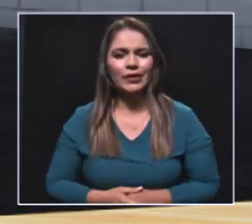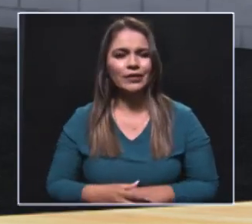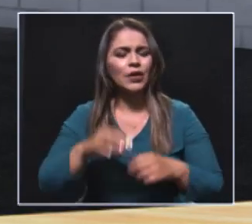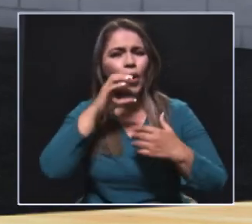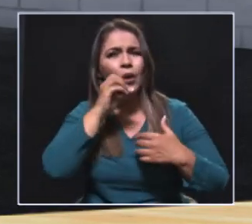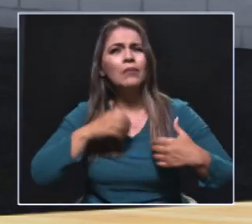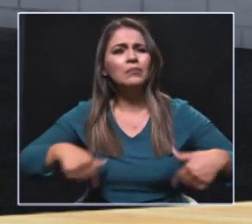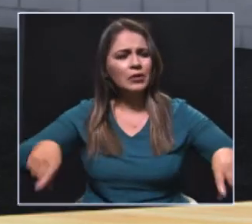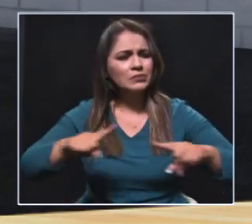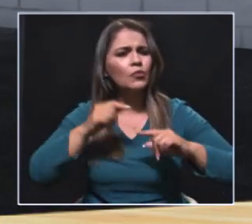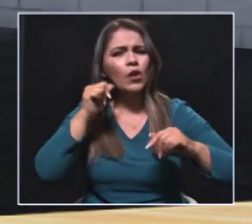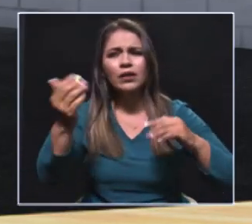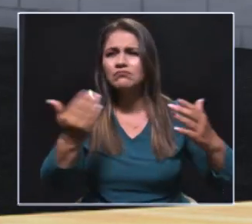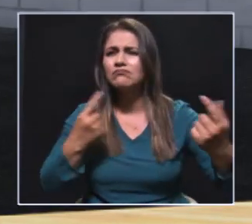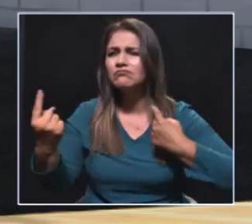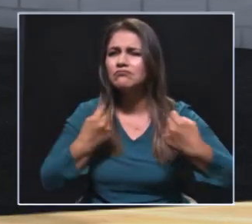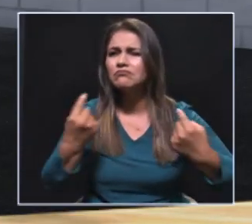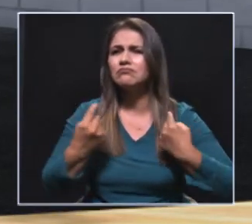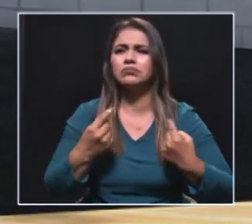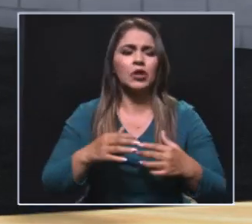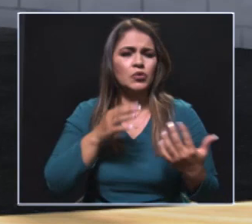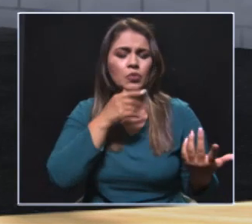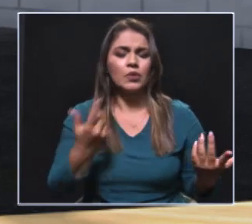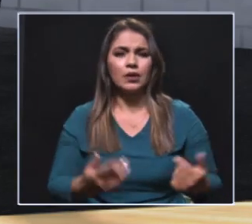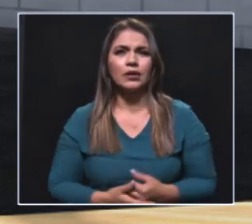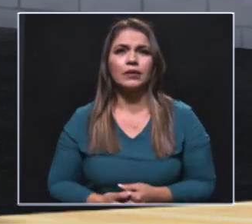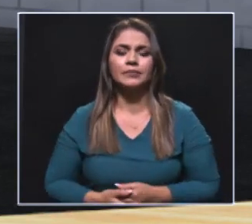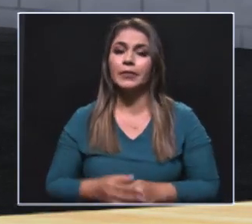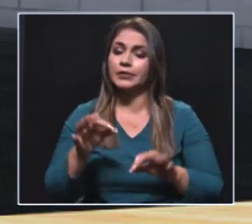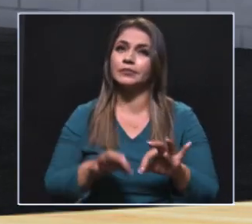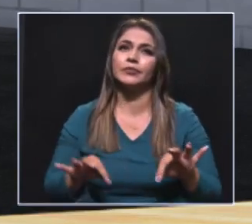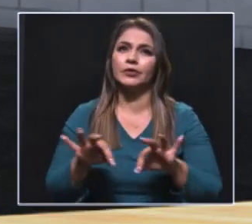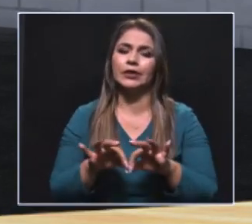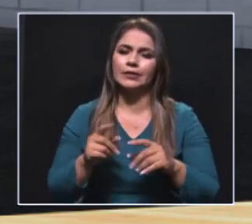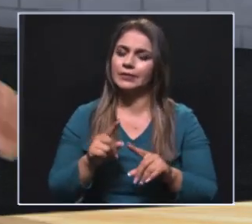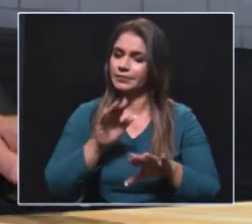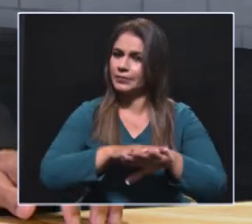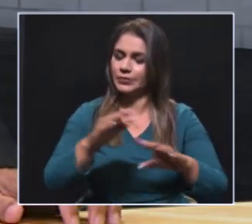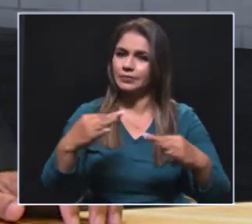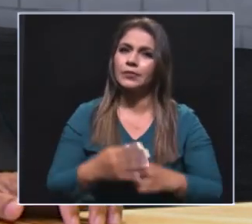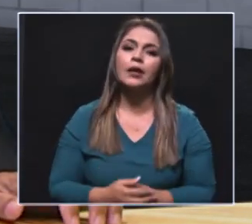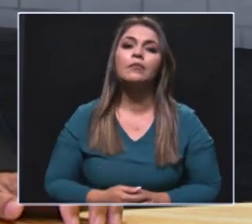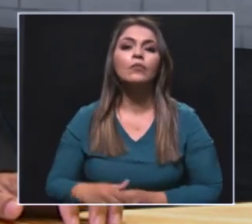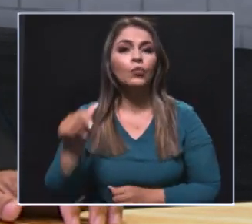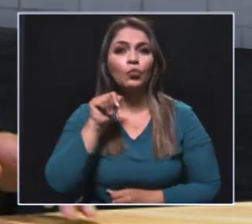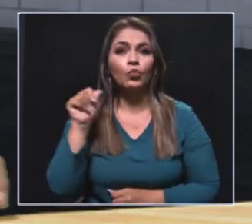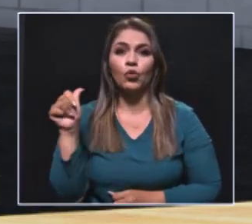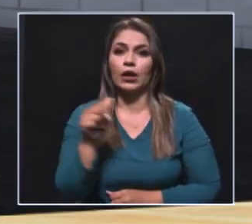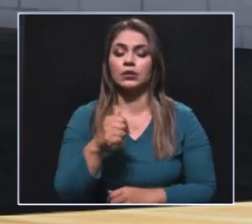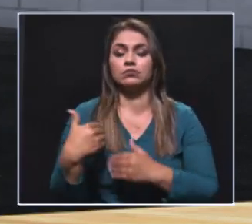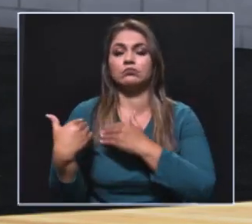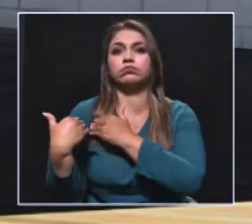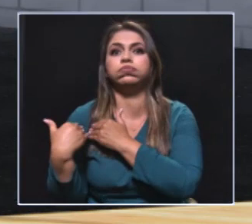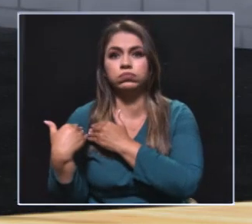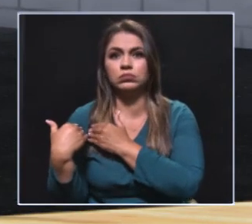en los espacios para las mujeres, que los incrementen. Y especialmente con algo, Juan Carlos y televidentes, las mujeres multitareas.